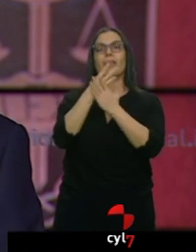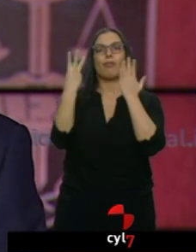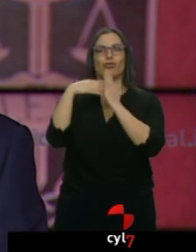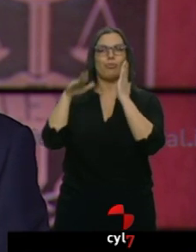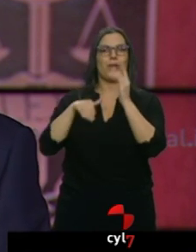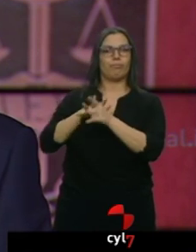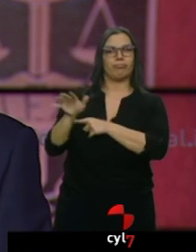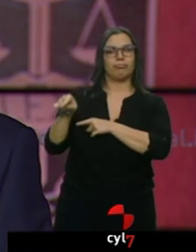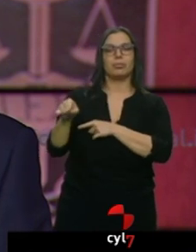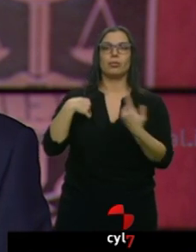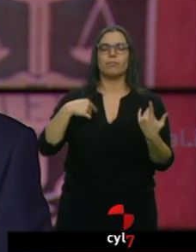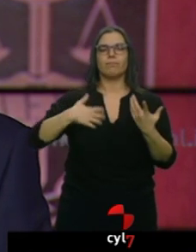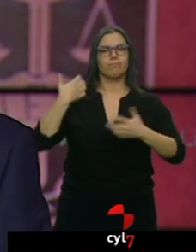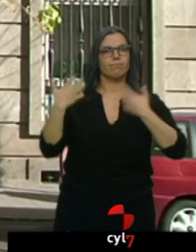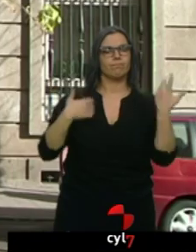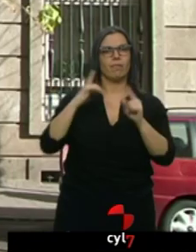inmediatos en la legislación.